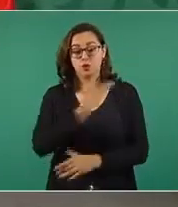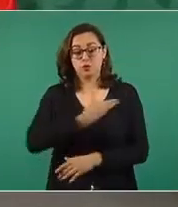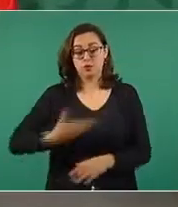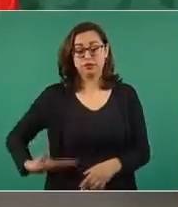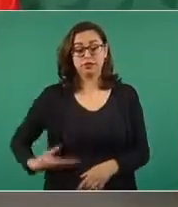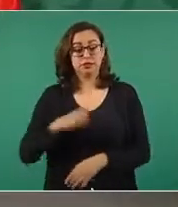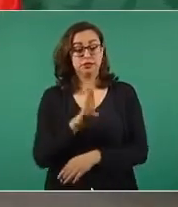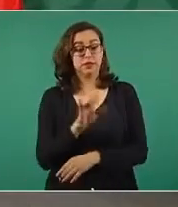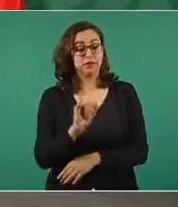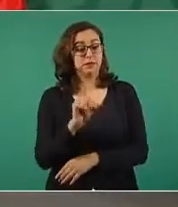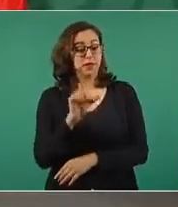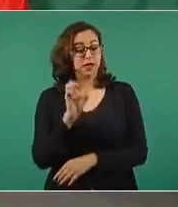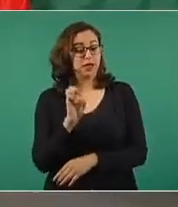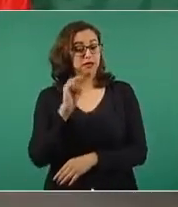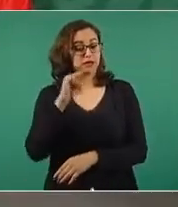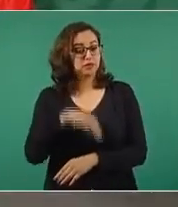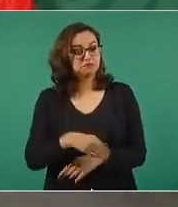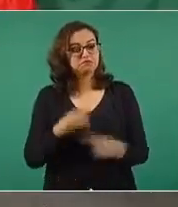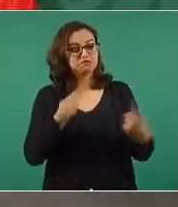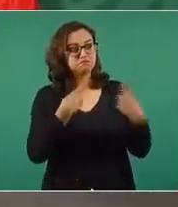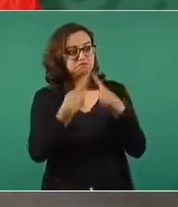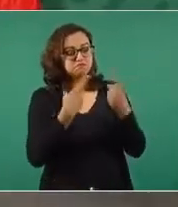entendernos Gracias por ver